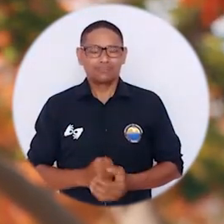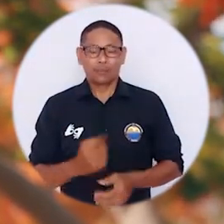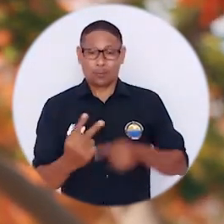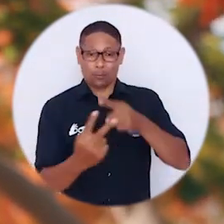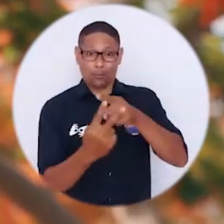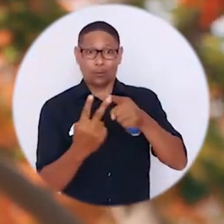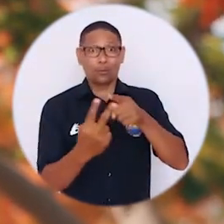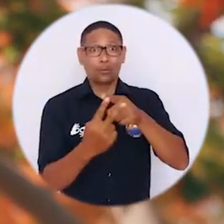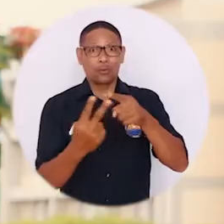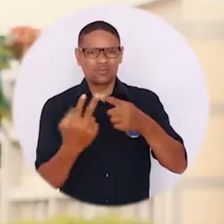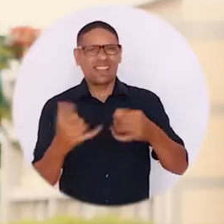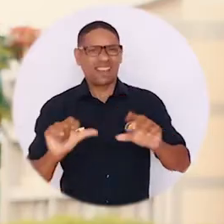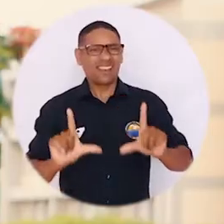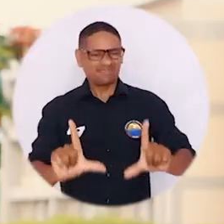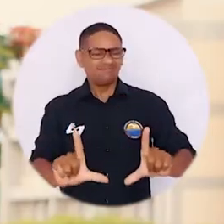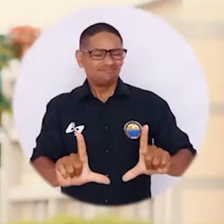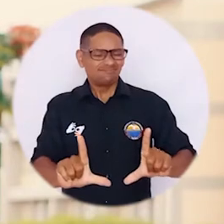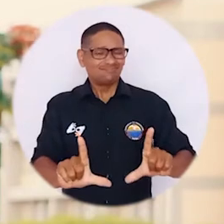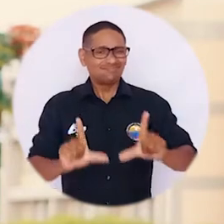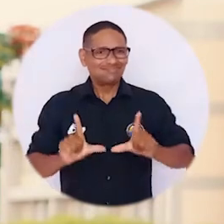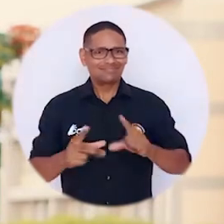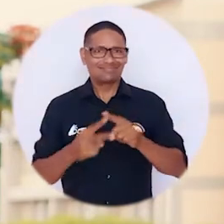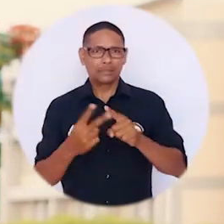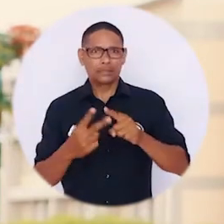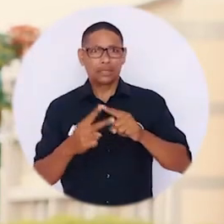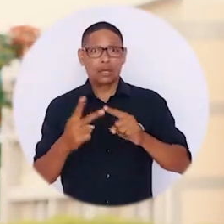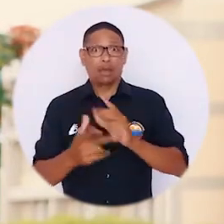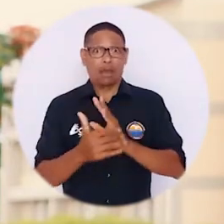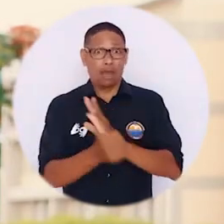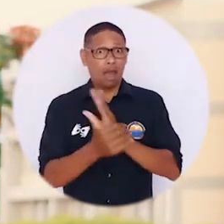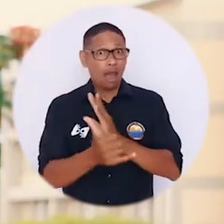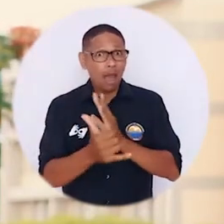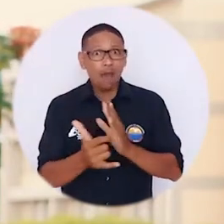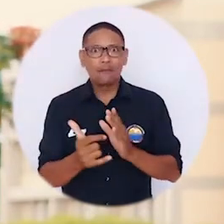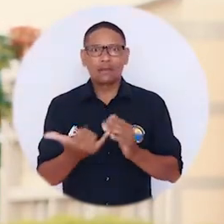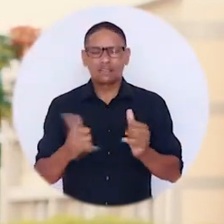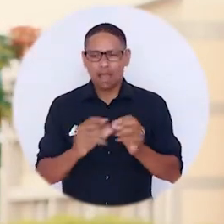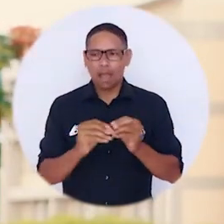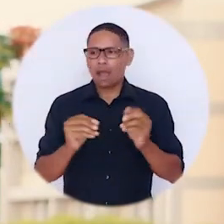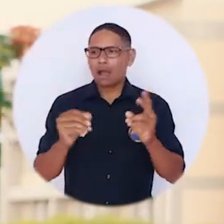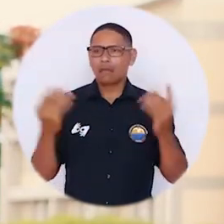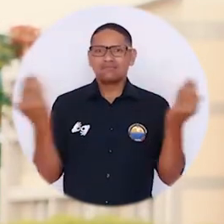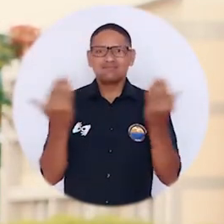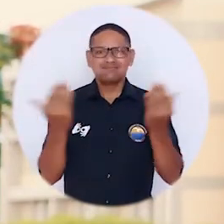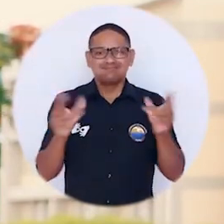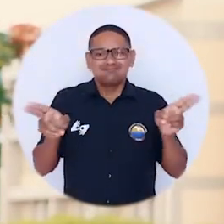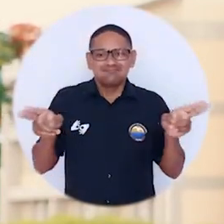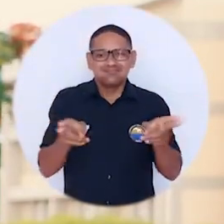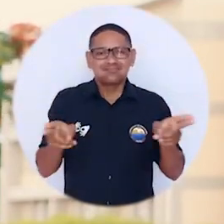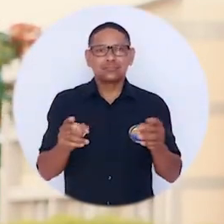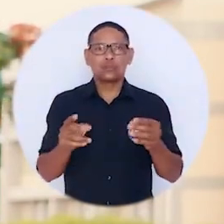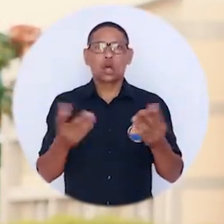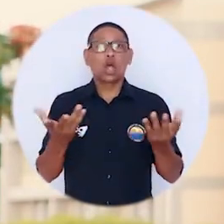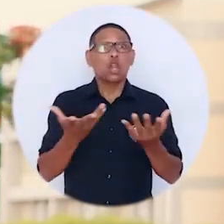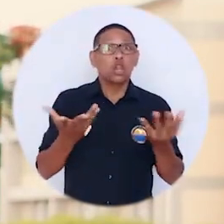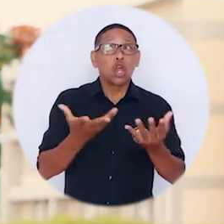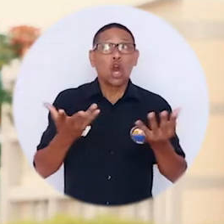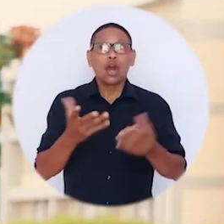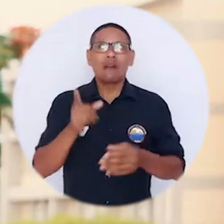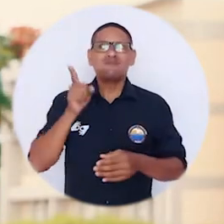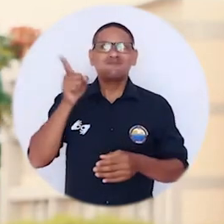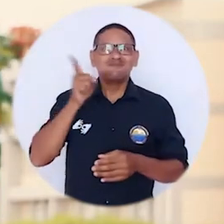latitudes del mundo. Es así como dos de los graduados de esta unidad académica, con su talento plasmado en un cortometraje,